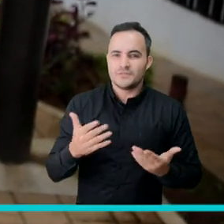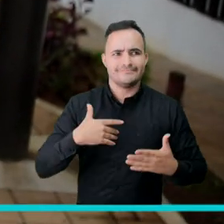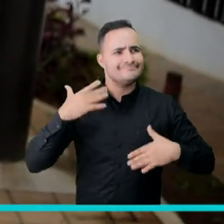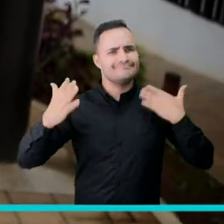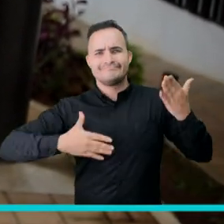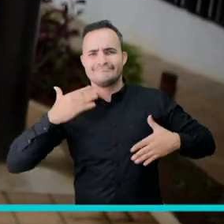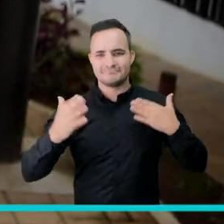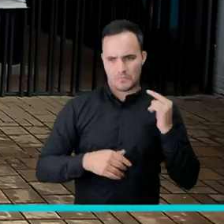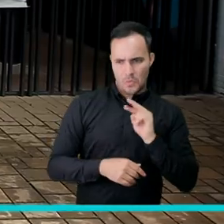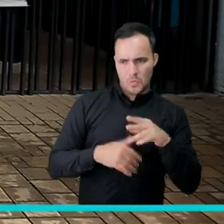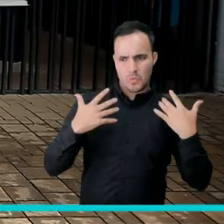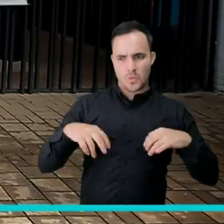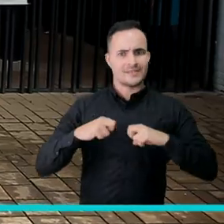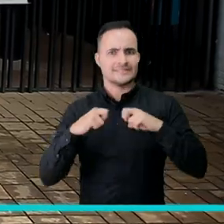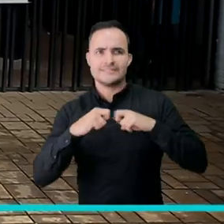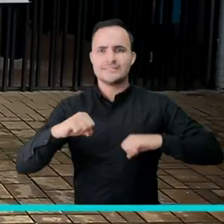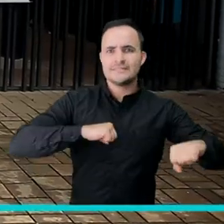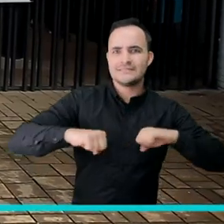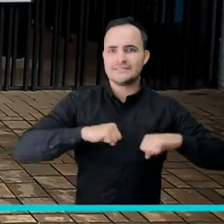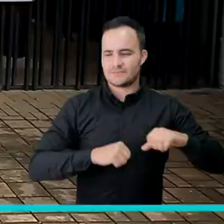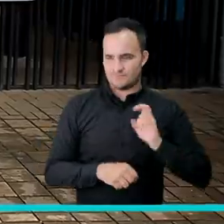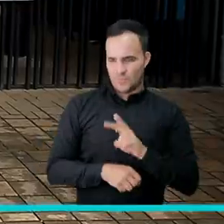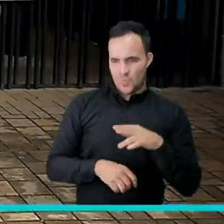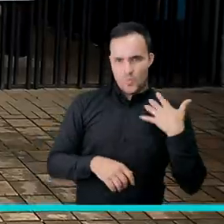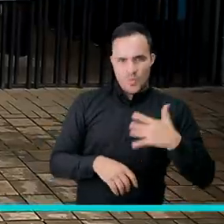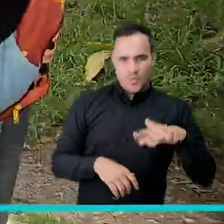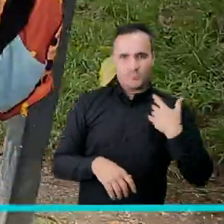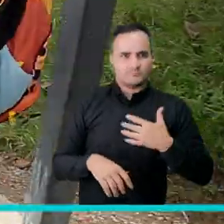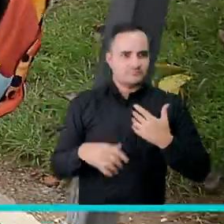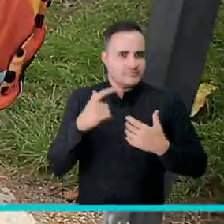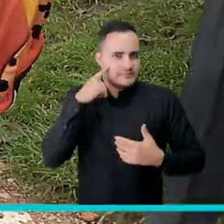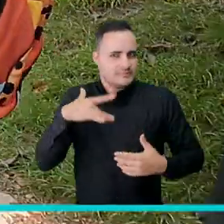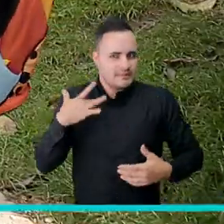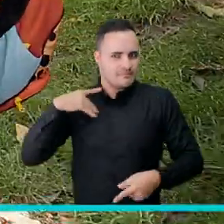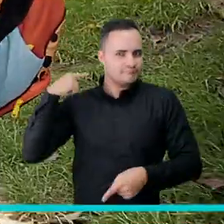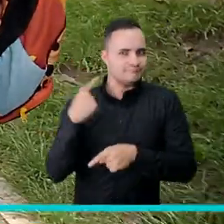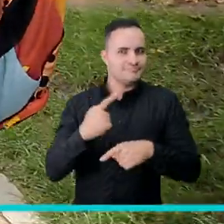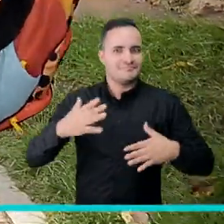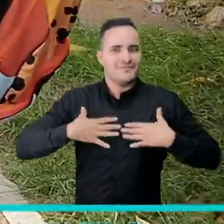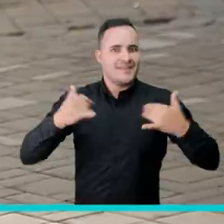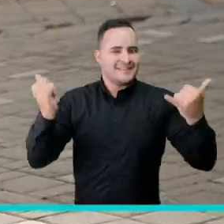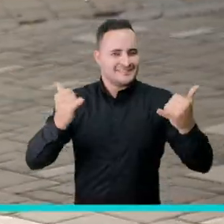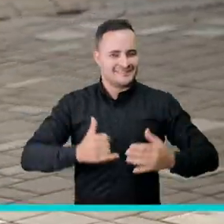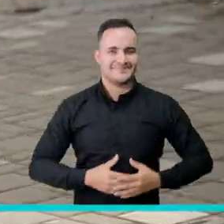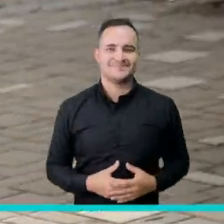casa, estaba súper activo, como si no hubiera pasado muy bien acá.